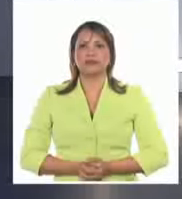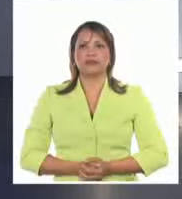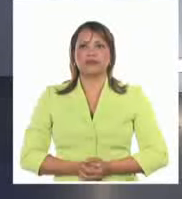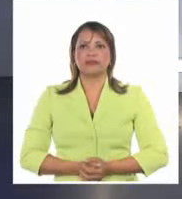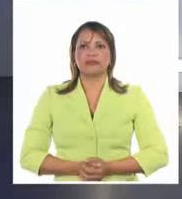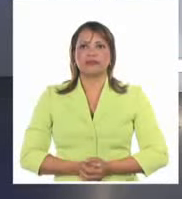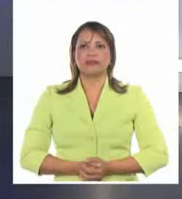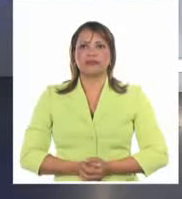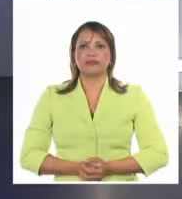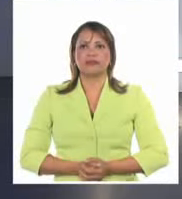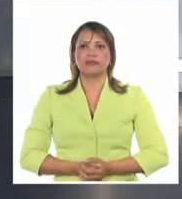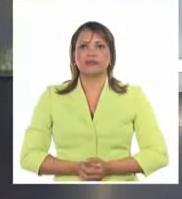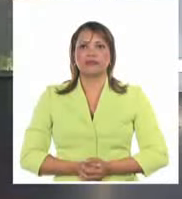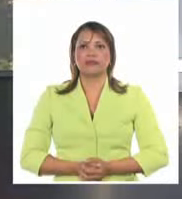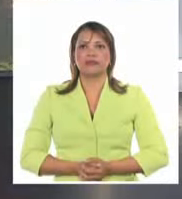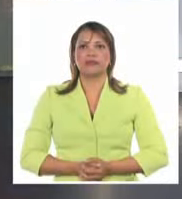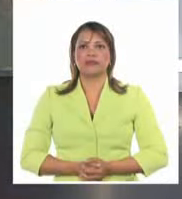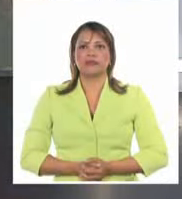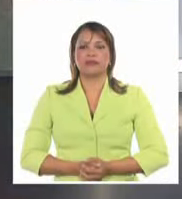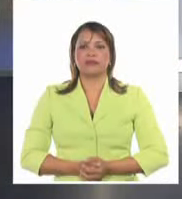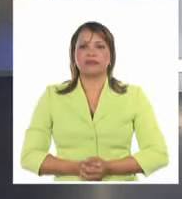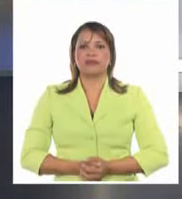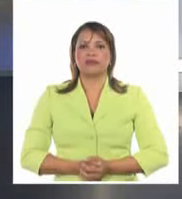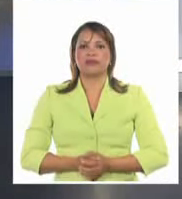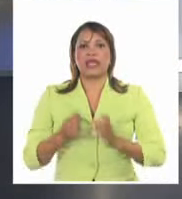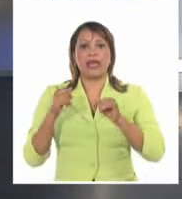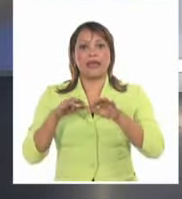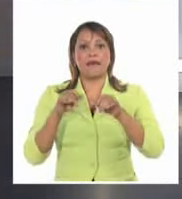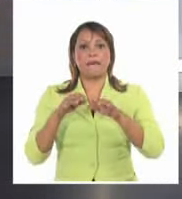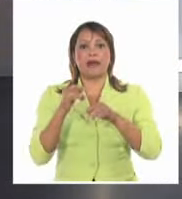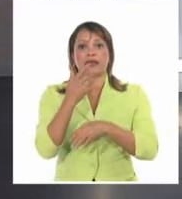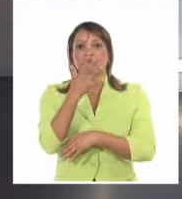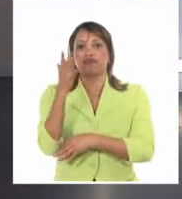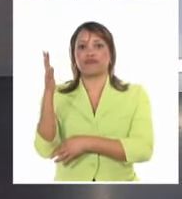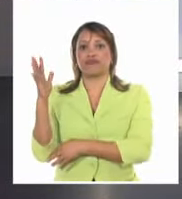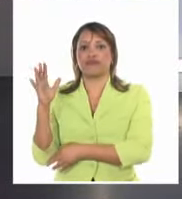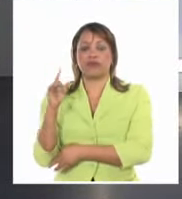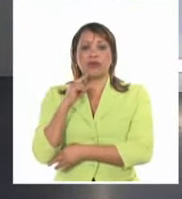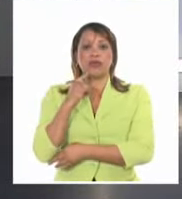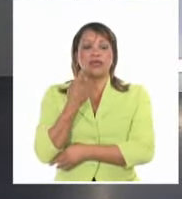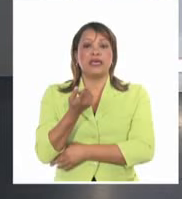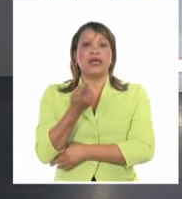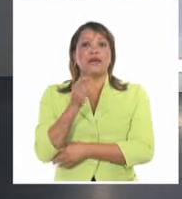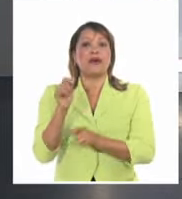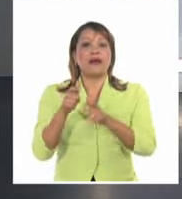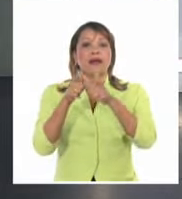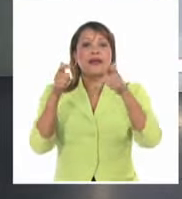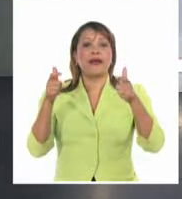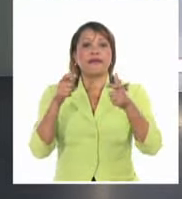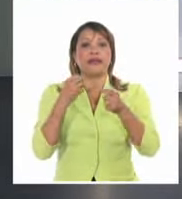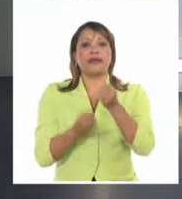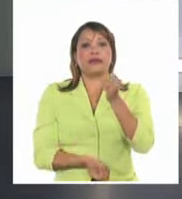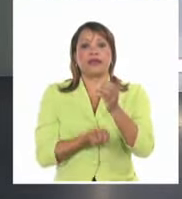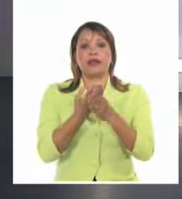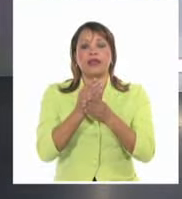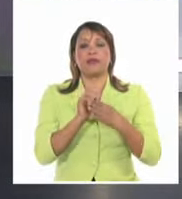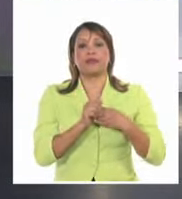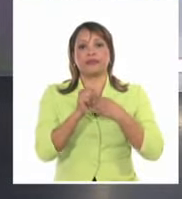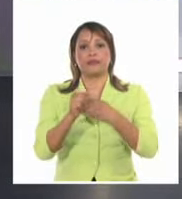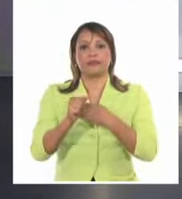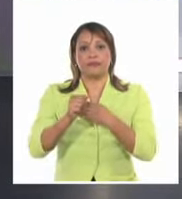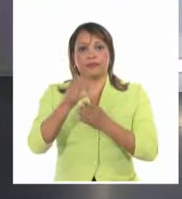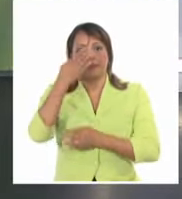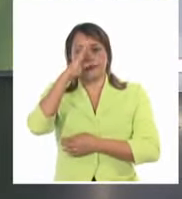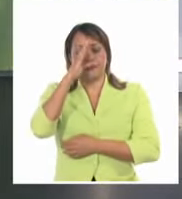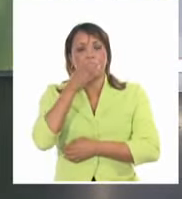El Jardín Botánico Nacional, uno de los proyectos ambientalistas más grandes desarrollados por el líder histórico de la revolución, Fidel Castro,